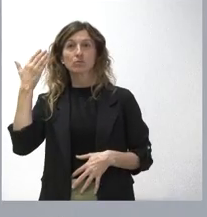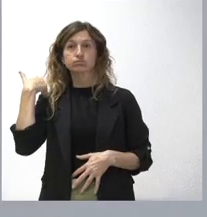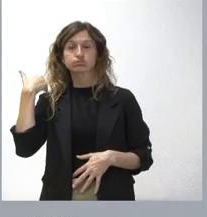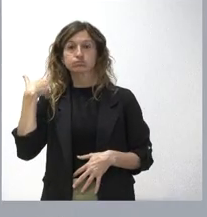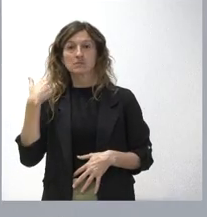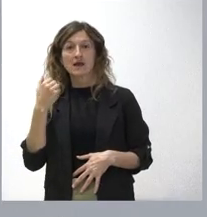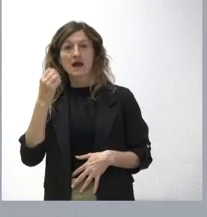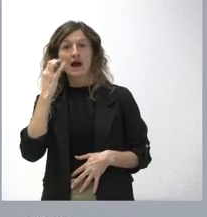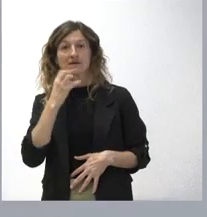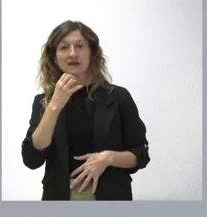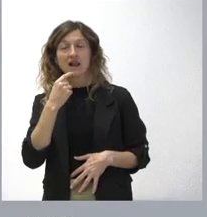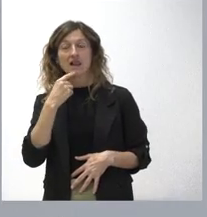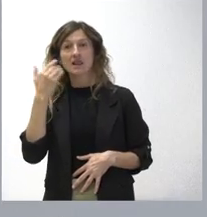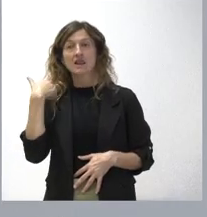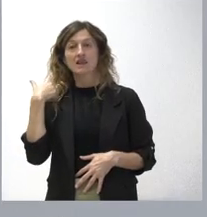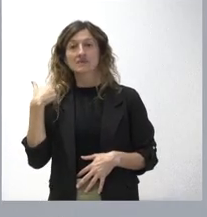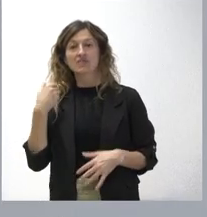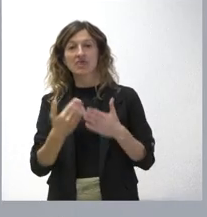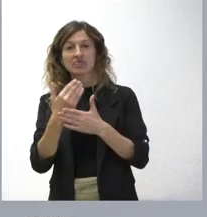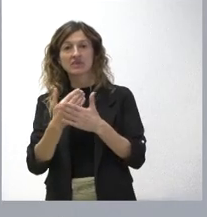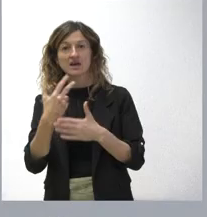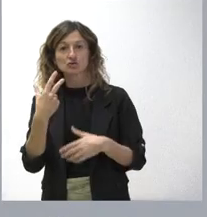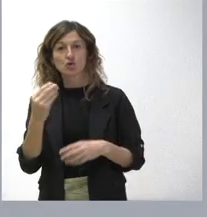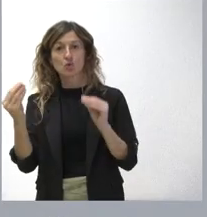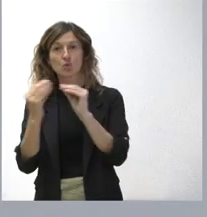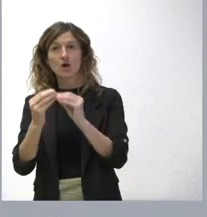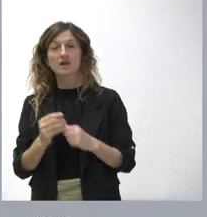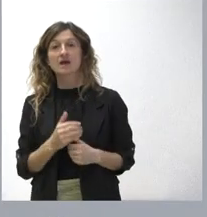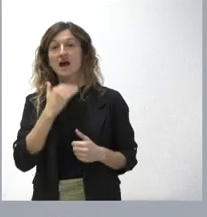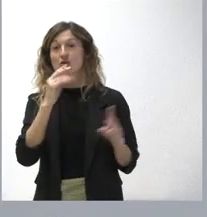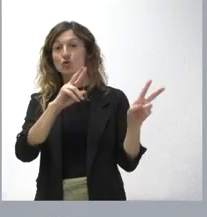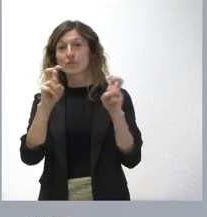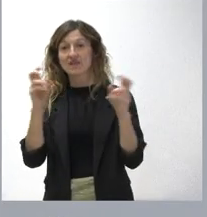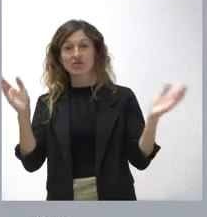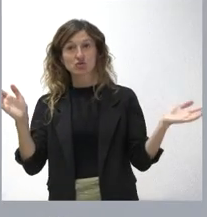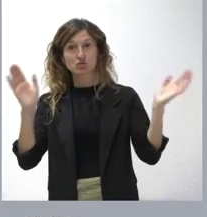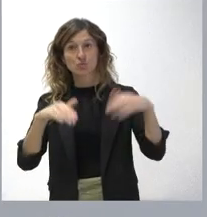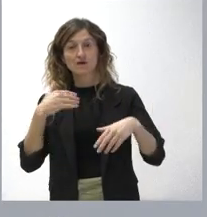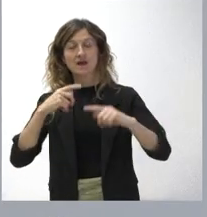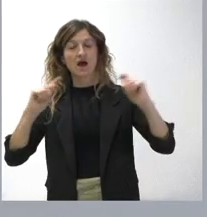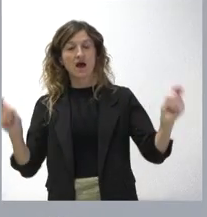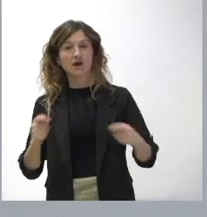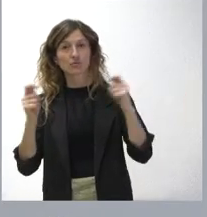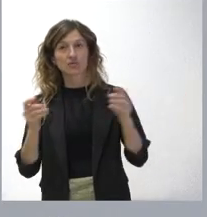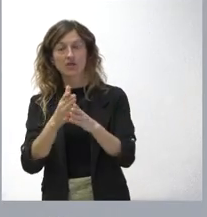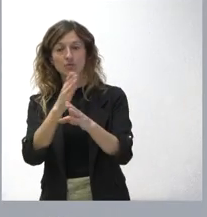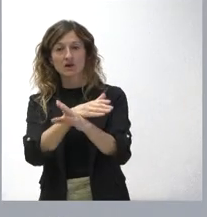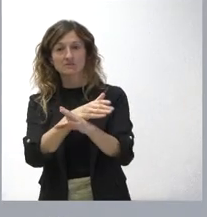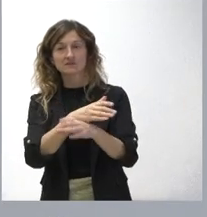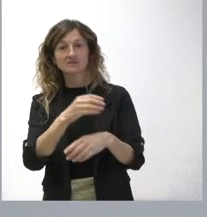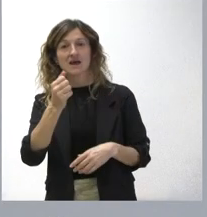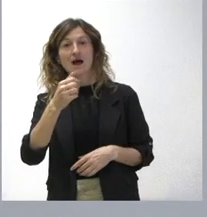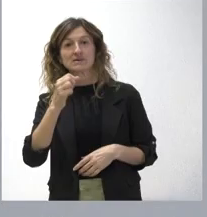por Abascal hace ya algunos días y, por tanto, no es una novedad, porque había sido ya anunciado previamente por